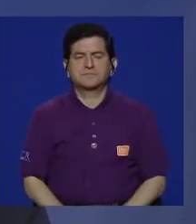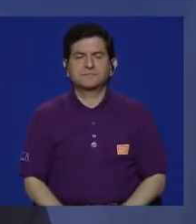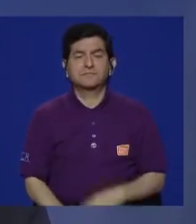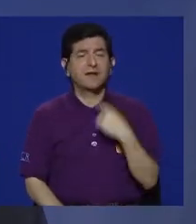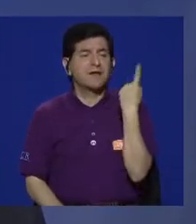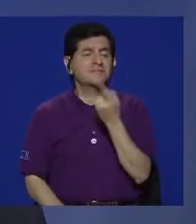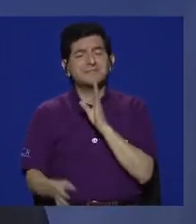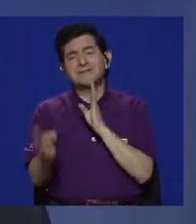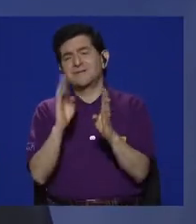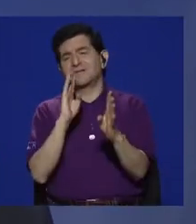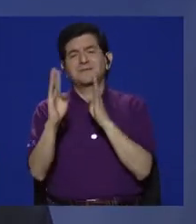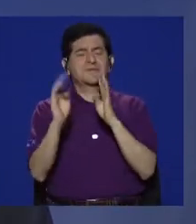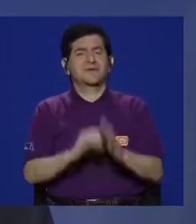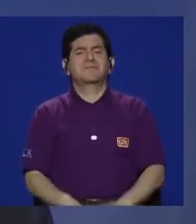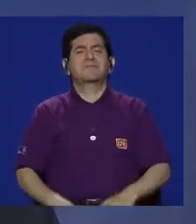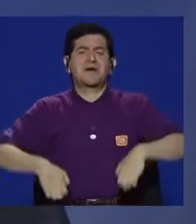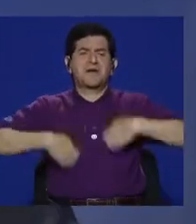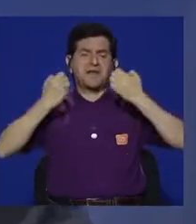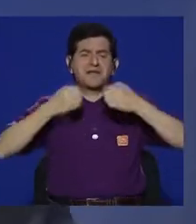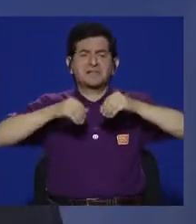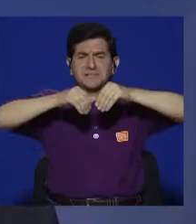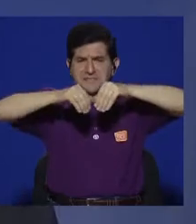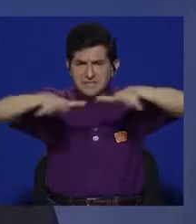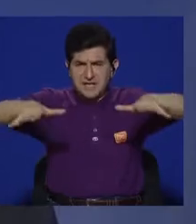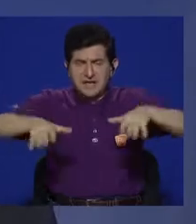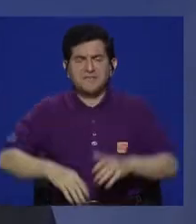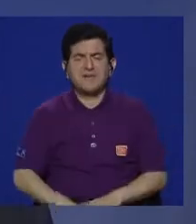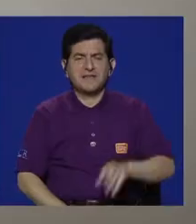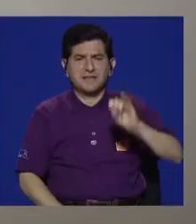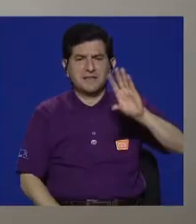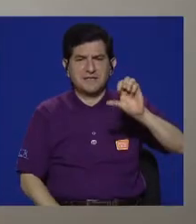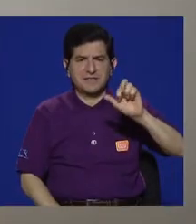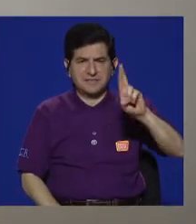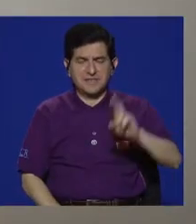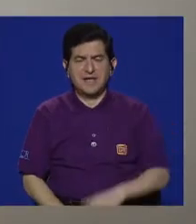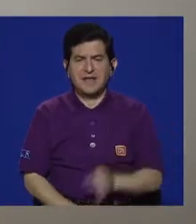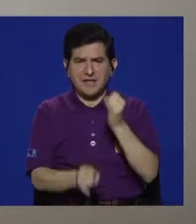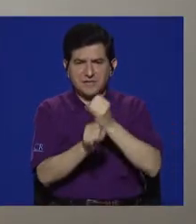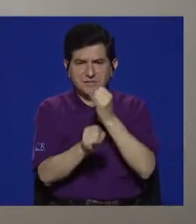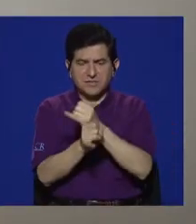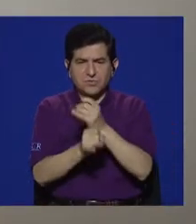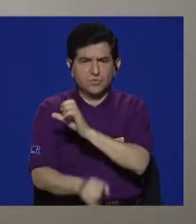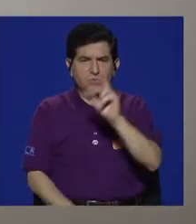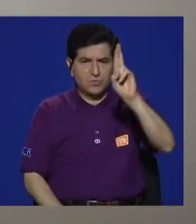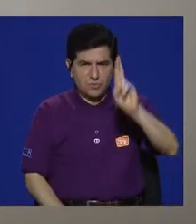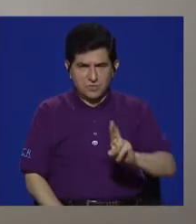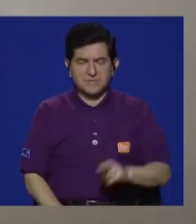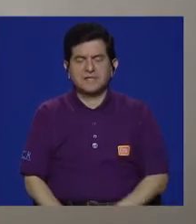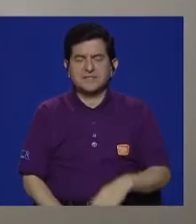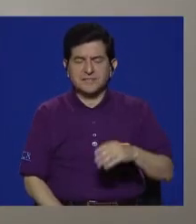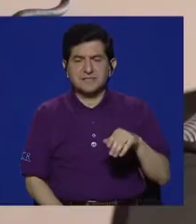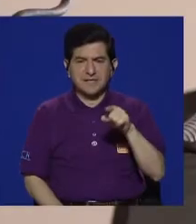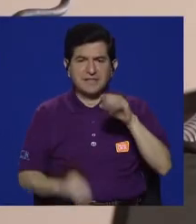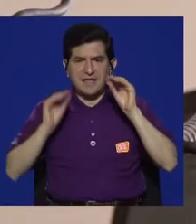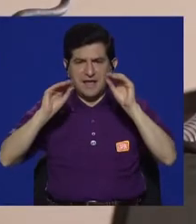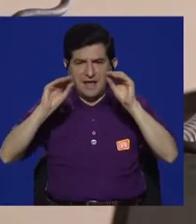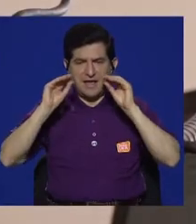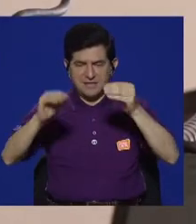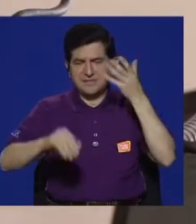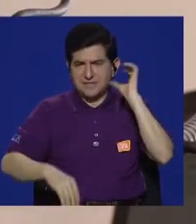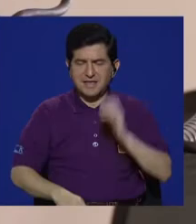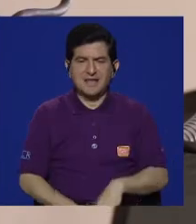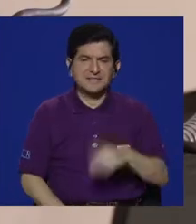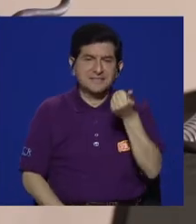Entonces, siempre se ha hablado que existe una red de emisoras del ICER, del Instituto Costarricense de Enseñanza Radiofónica, de 15 emisoras,